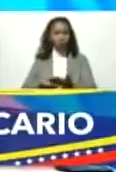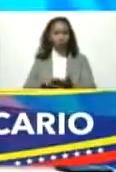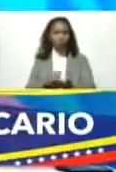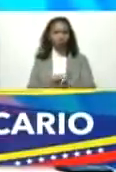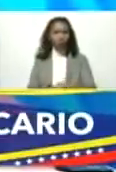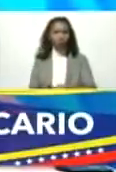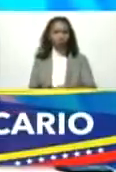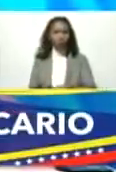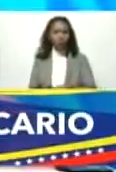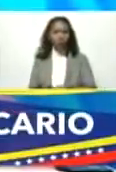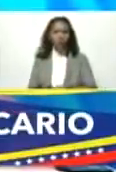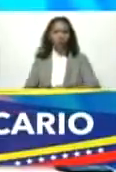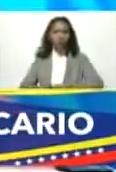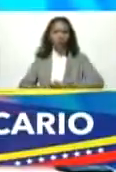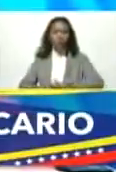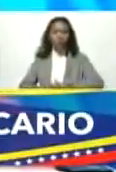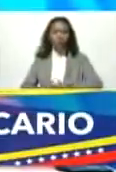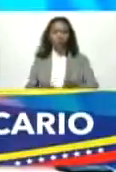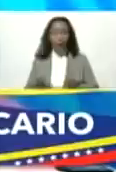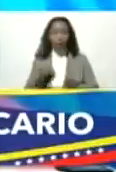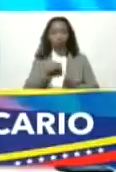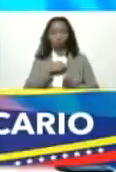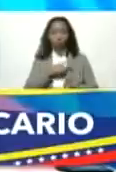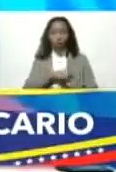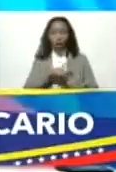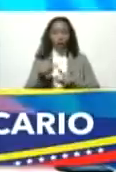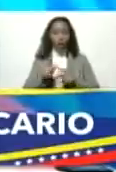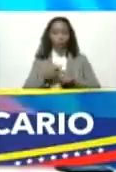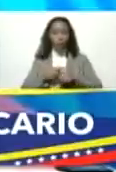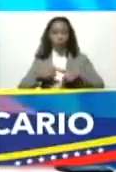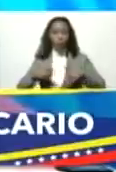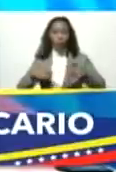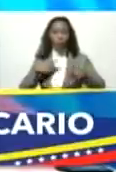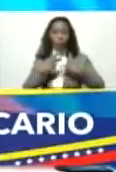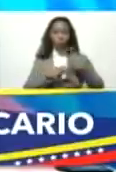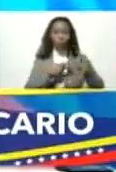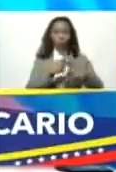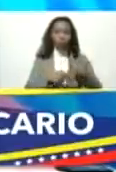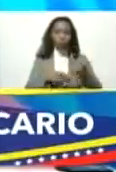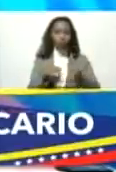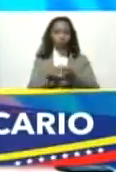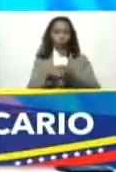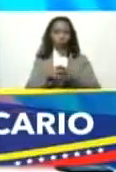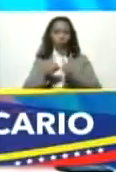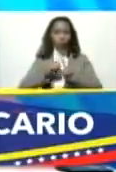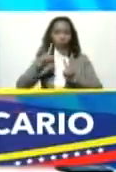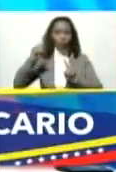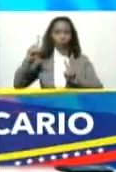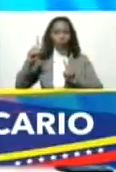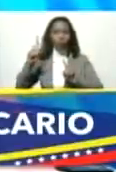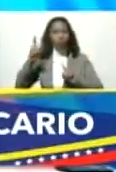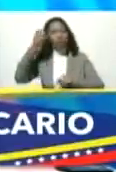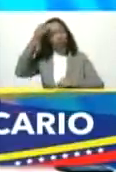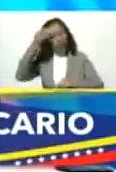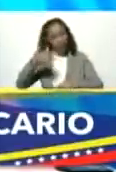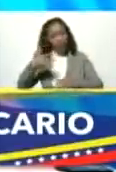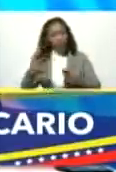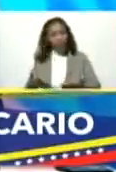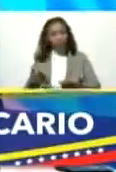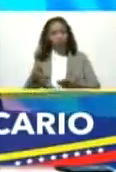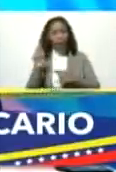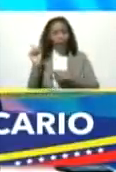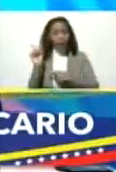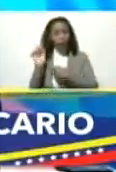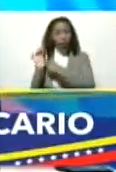y estamos ya en una senda de crecimiento productivo del sector energético creo que son